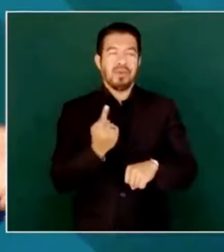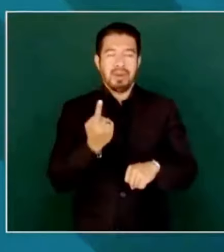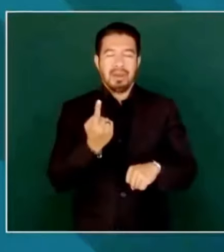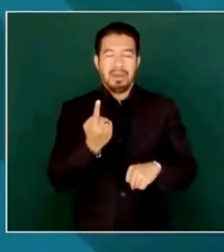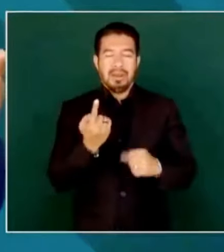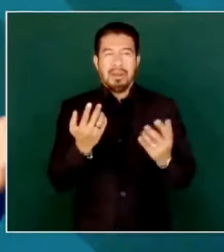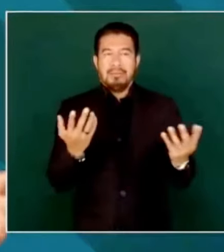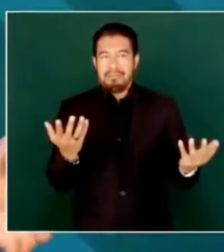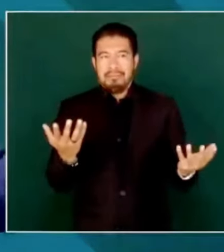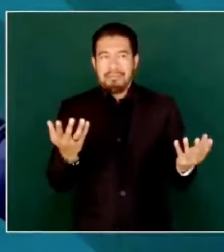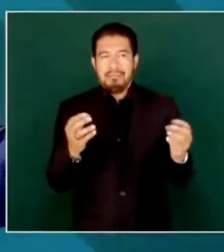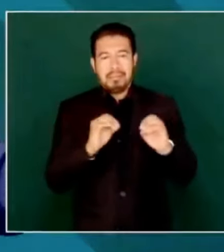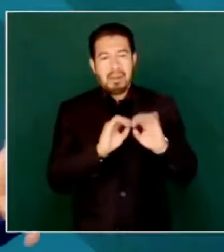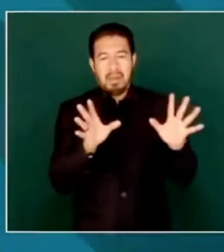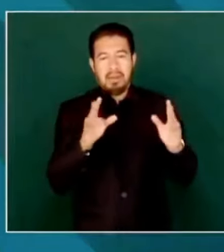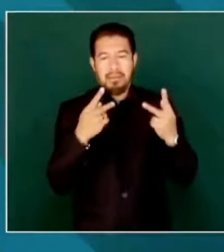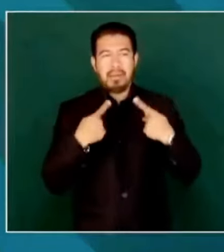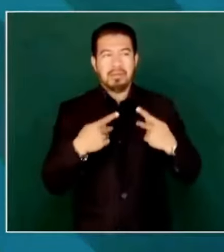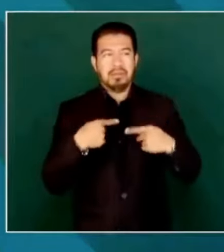mala.